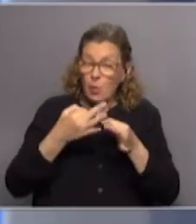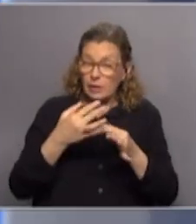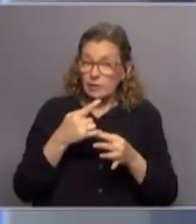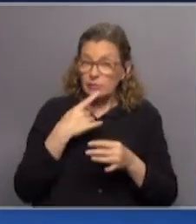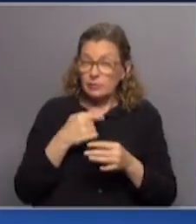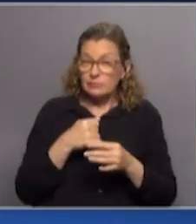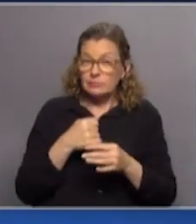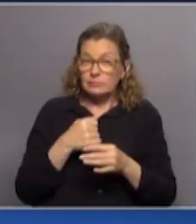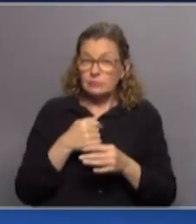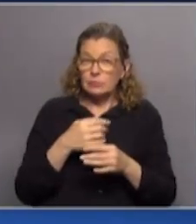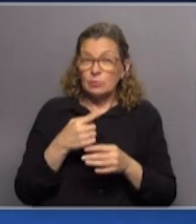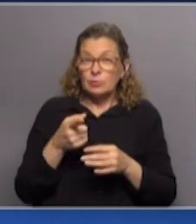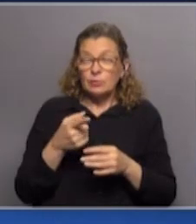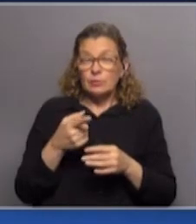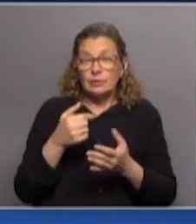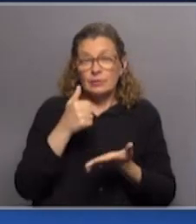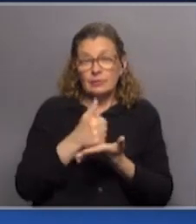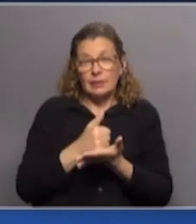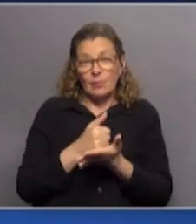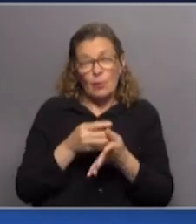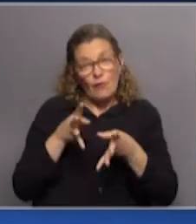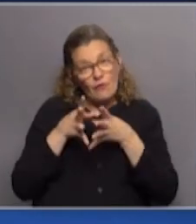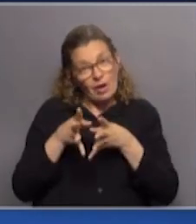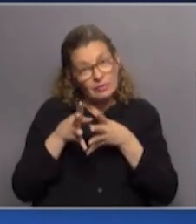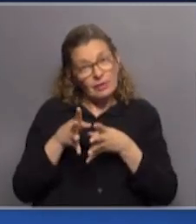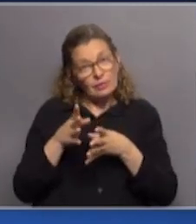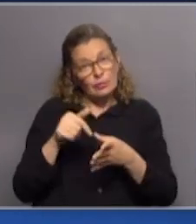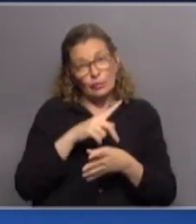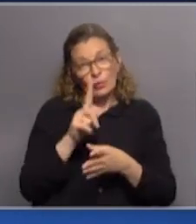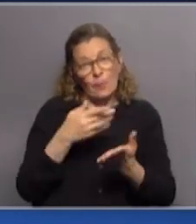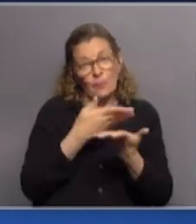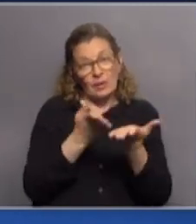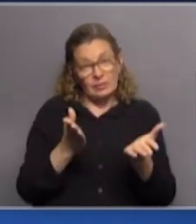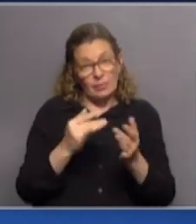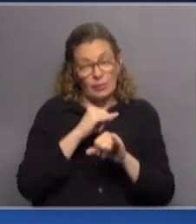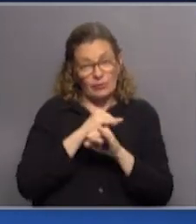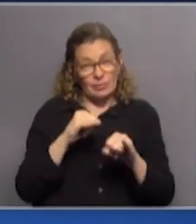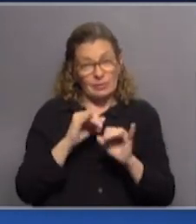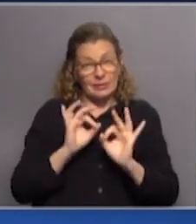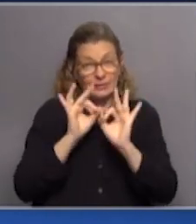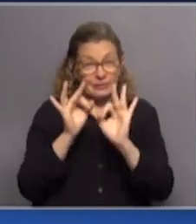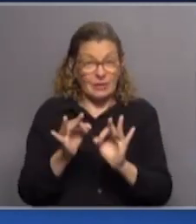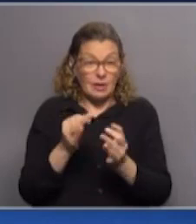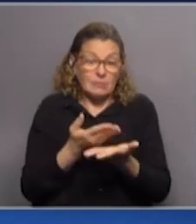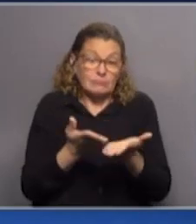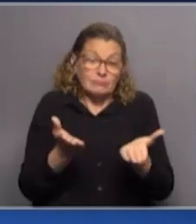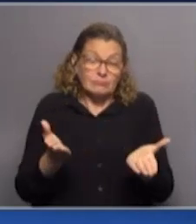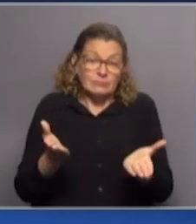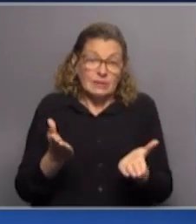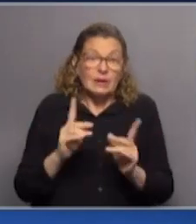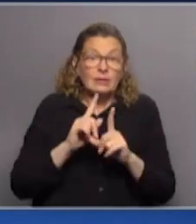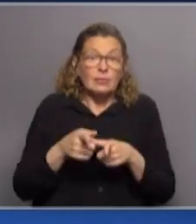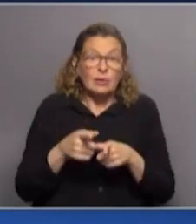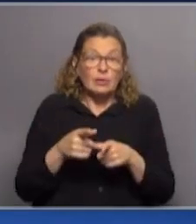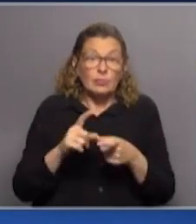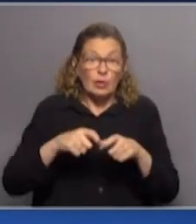consumado. Nosotros cuando estamos en plena batalla no nos planteamos el final. Hasta que no llegue ese momento, que también